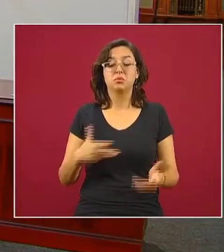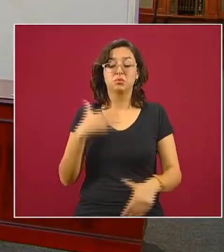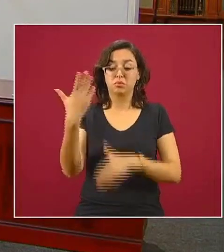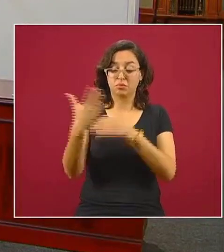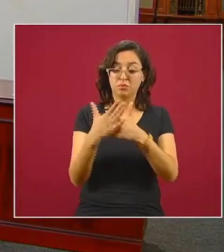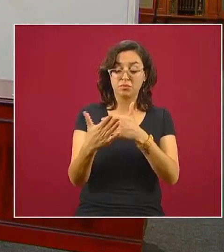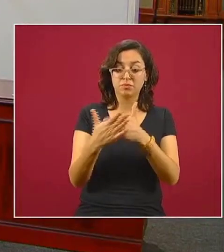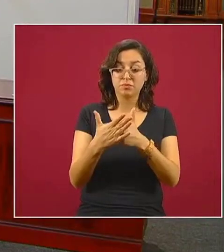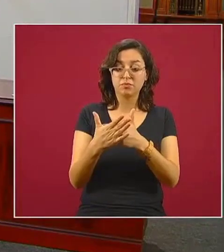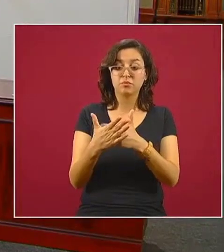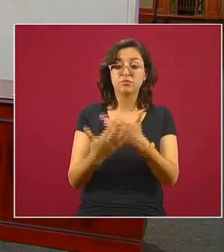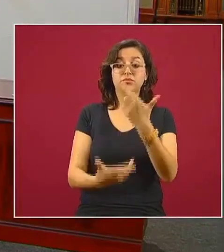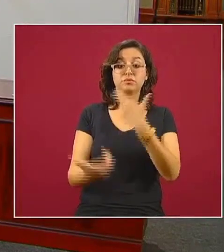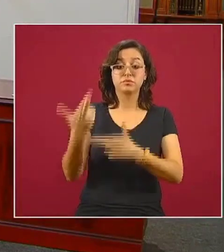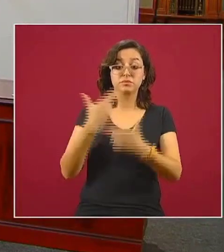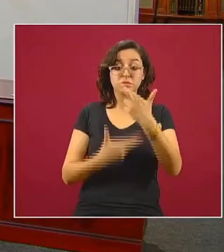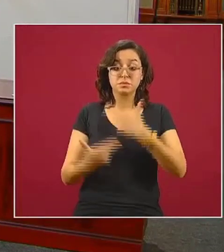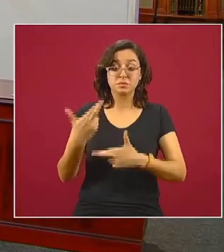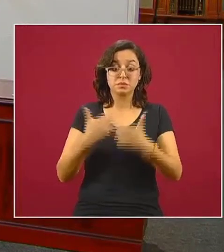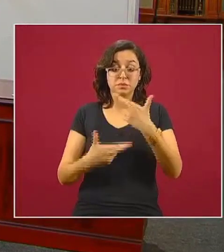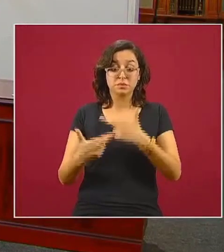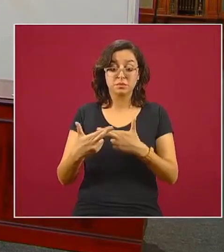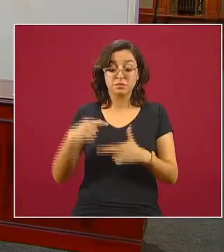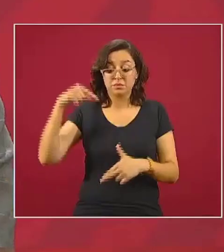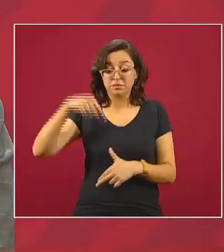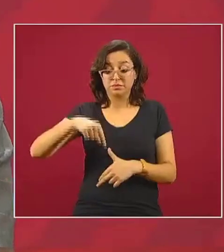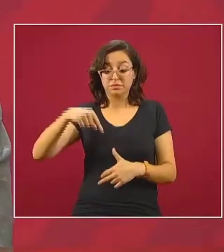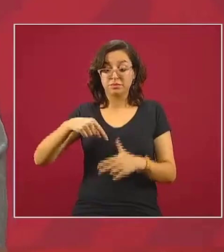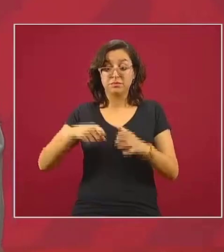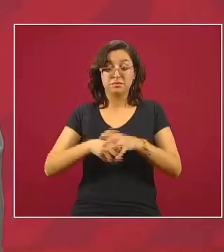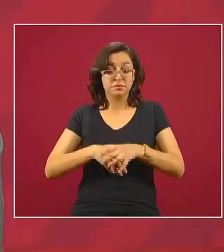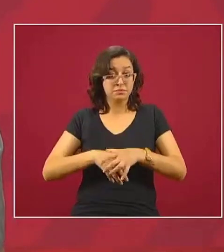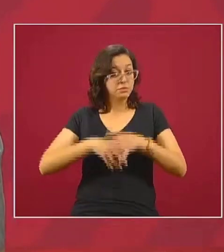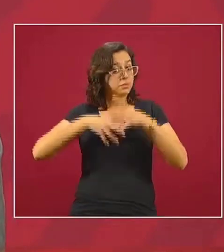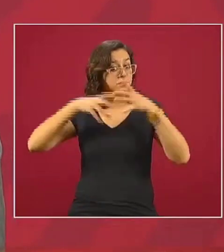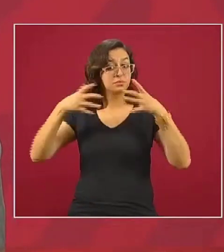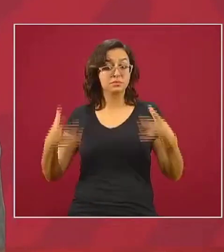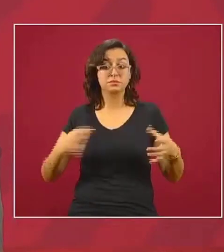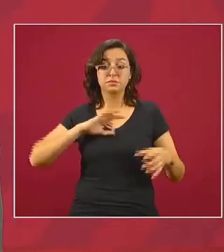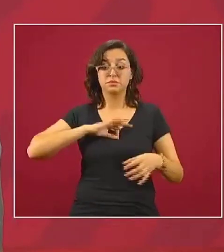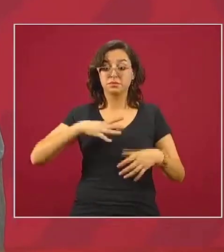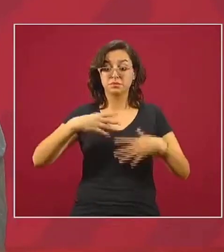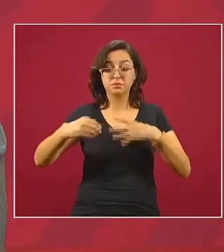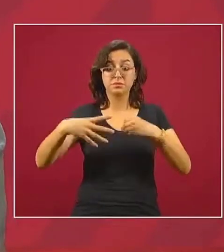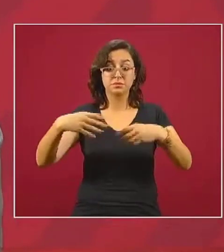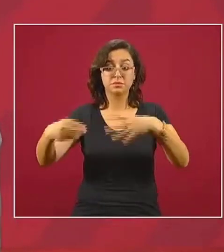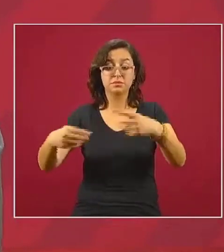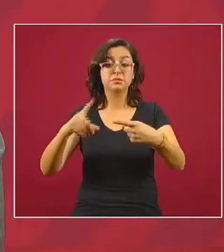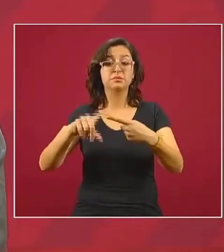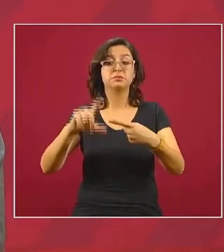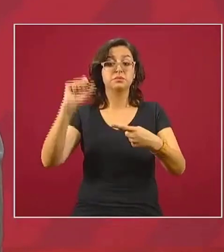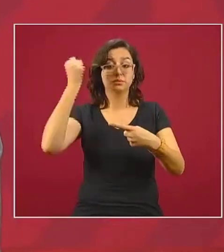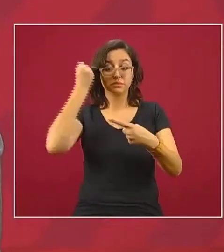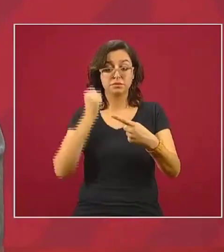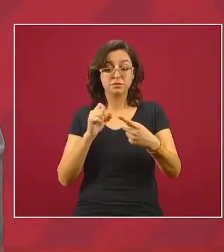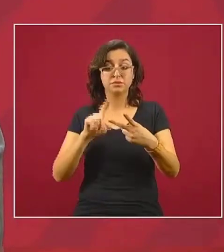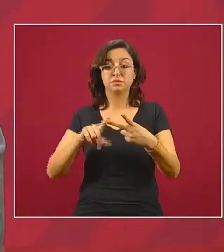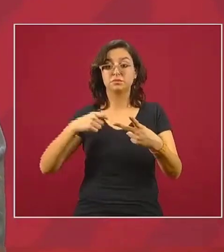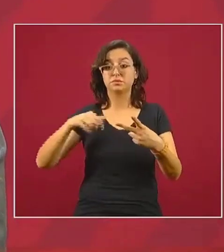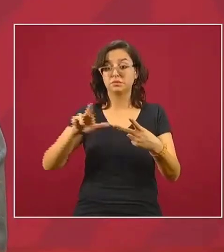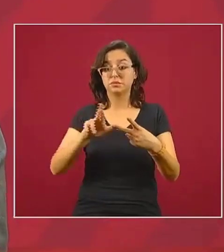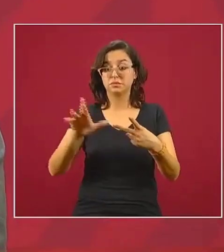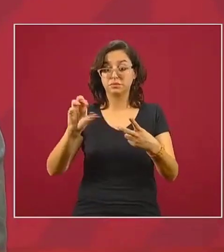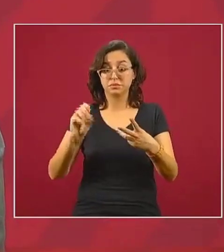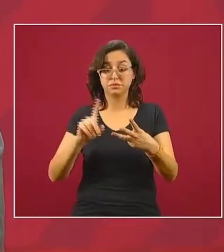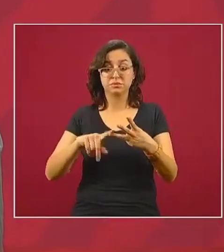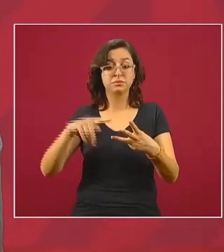los lugares que tuvieron mayor contagio como son Sinaloa Quintana Roo